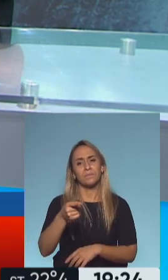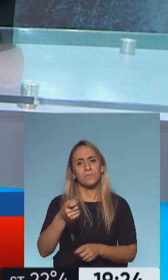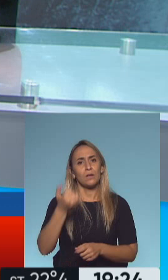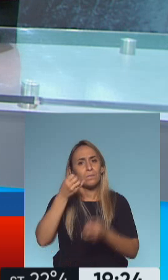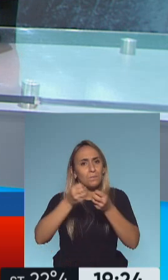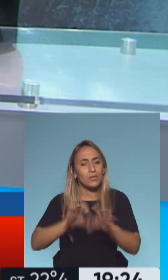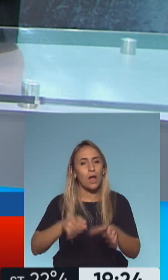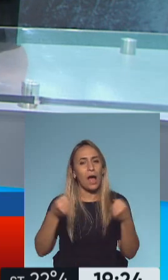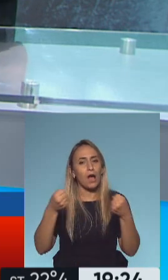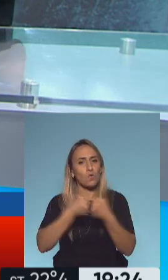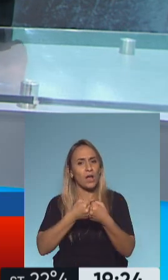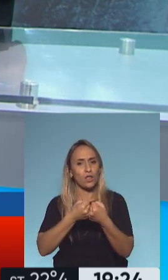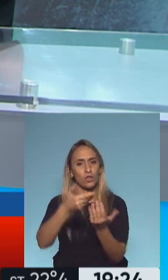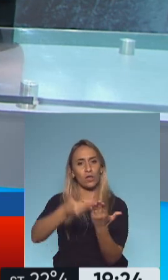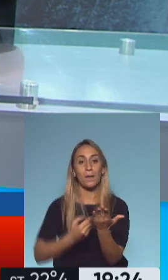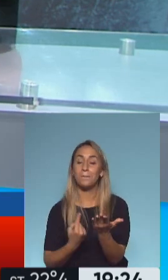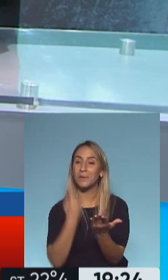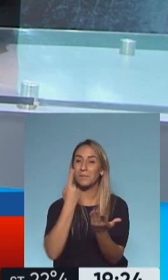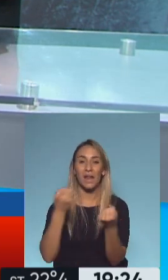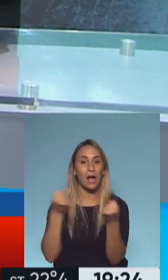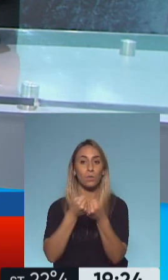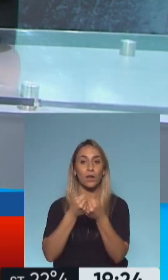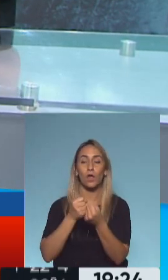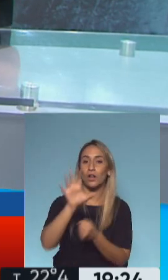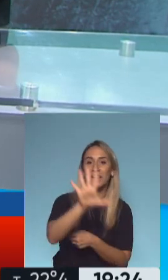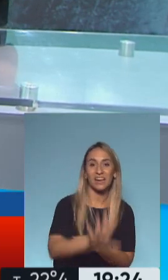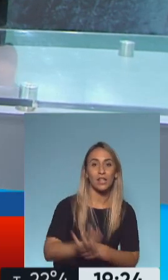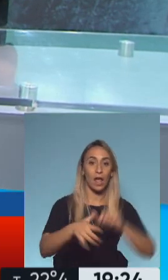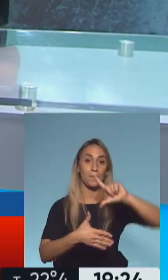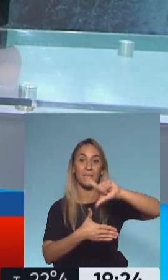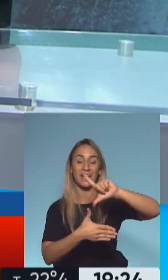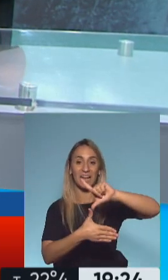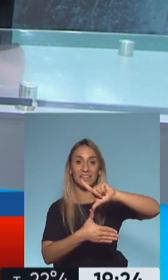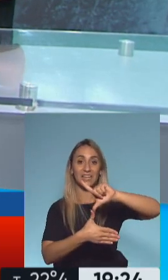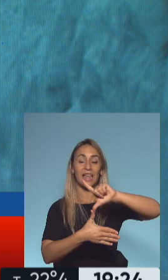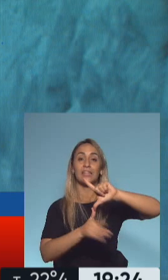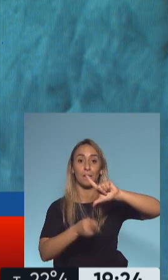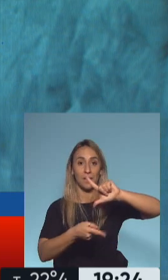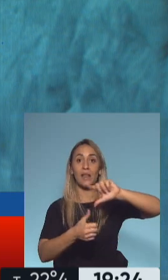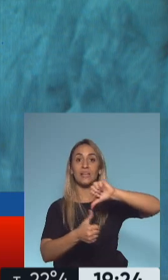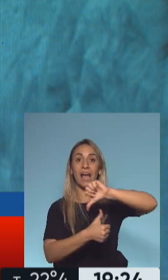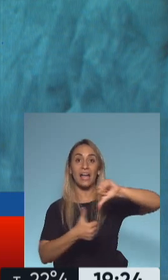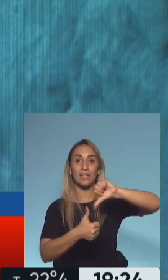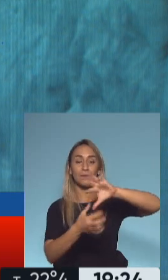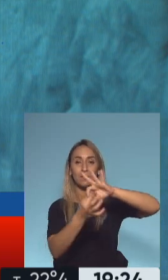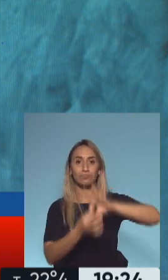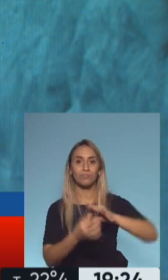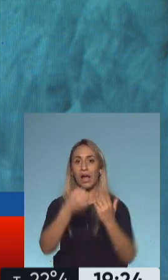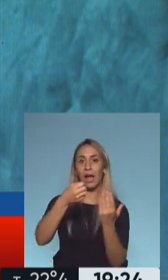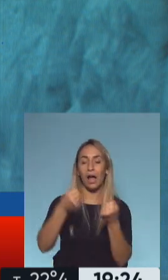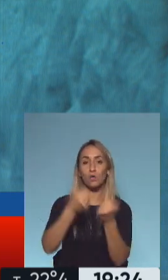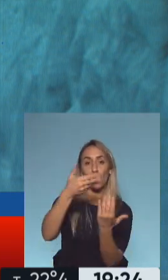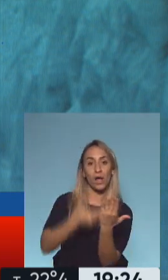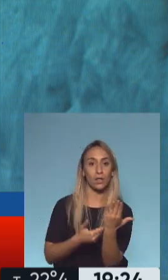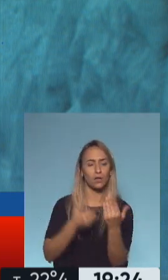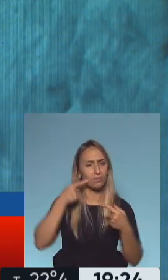Acuerdo de Escazú, que es el primer acuerdo regional de América Latina y el Caribe en temas medioambientales y concretamente está